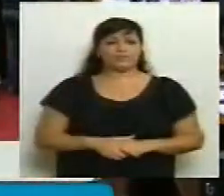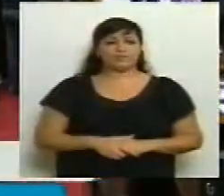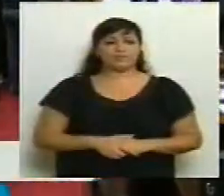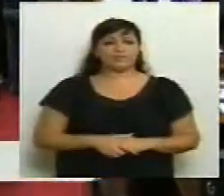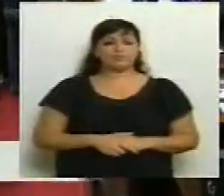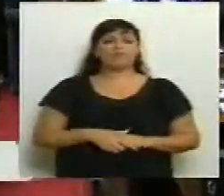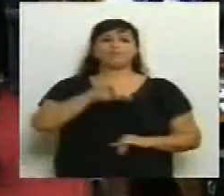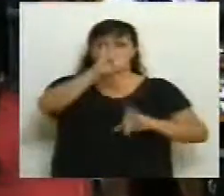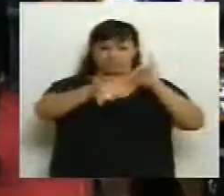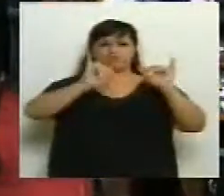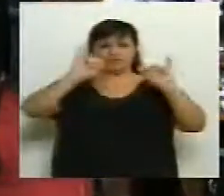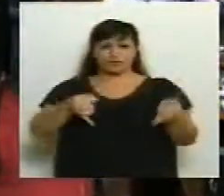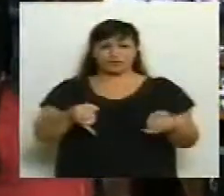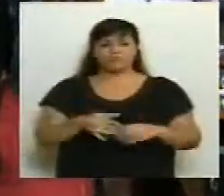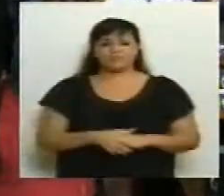Asentimiento.